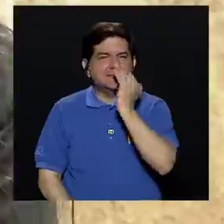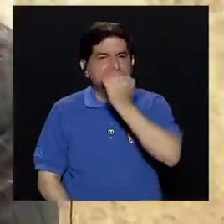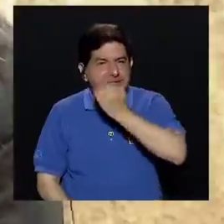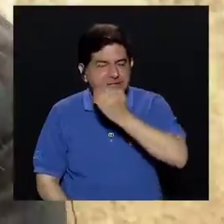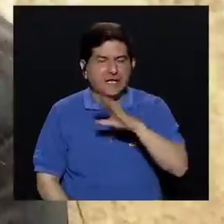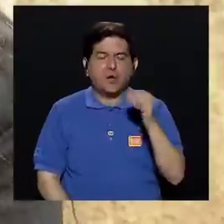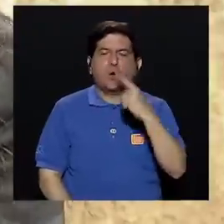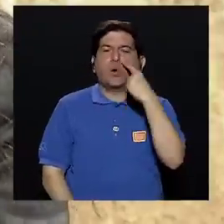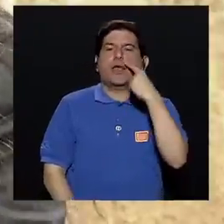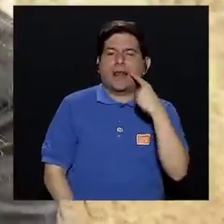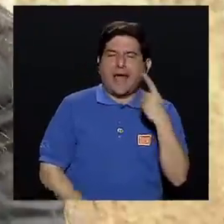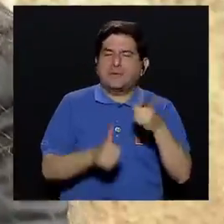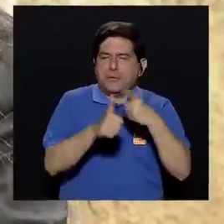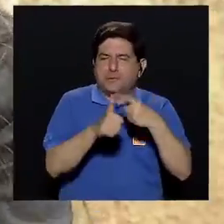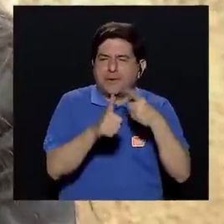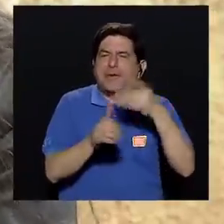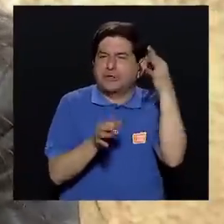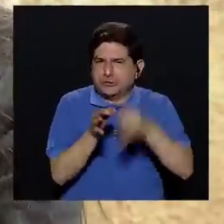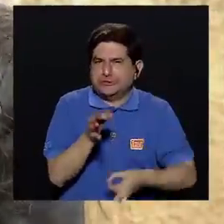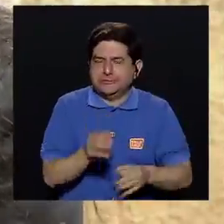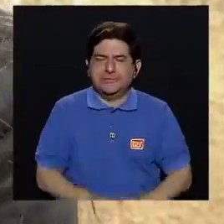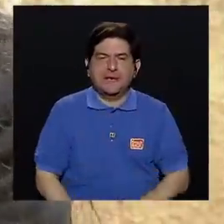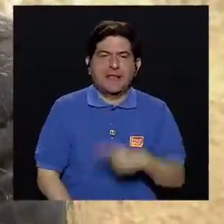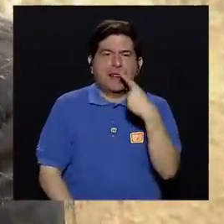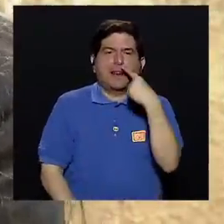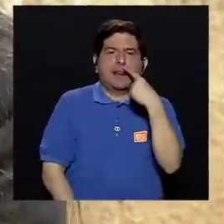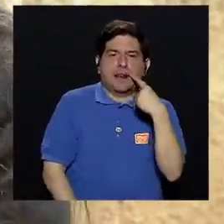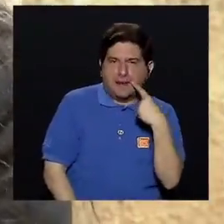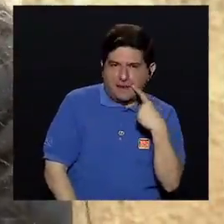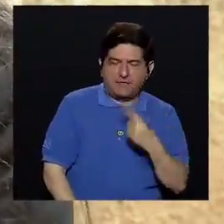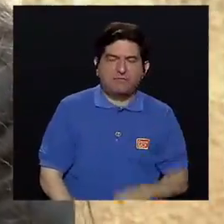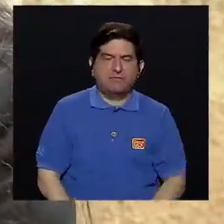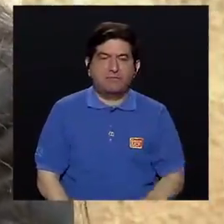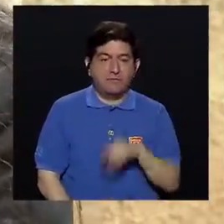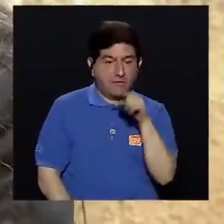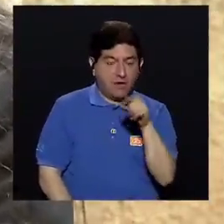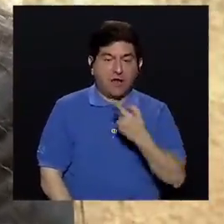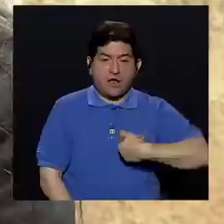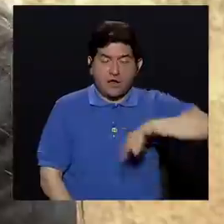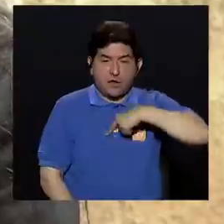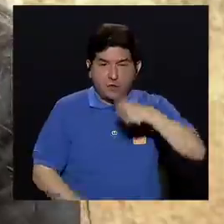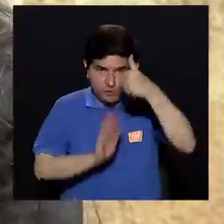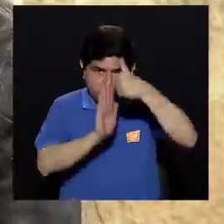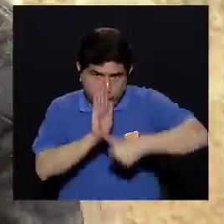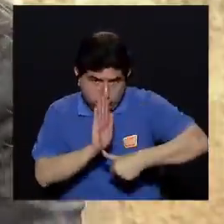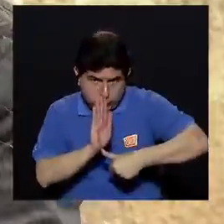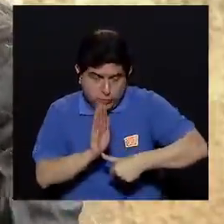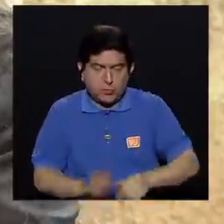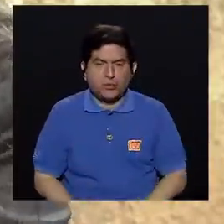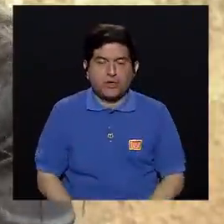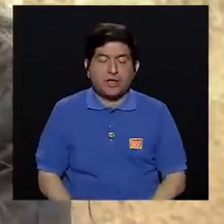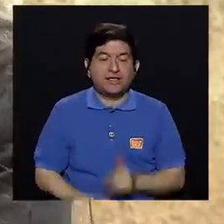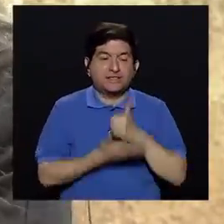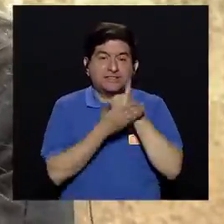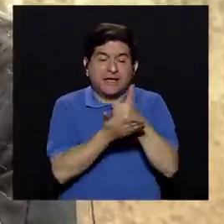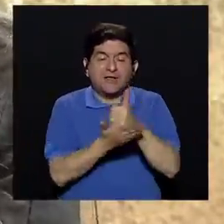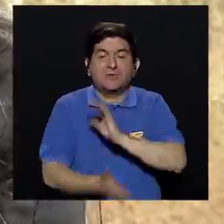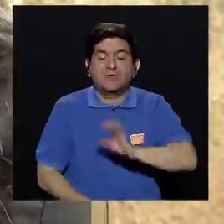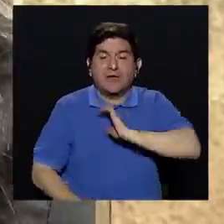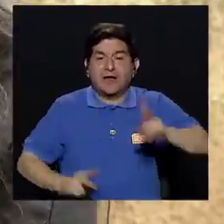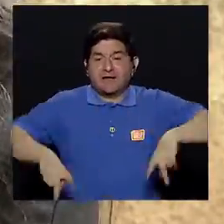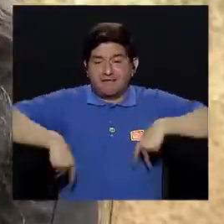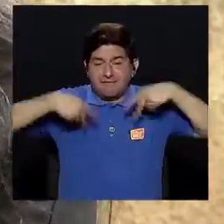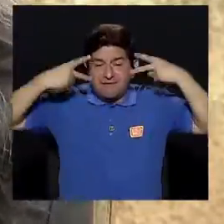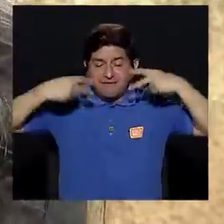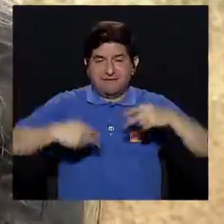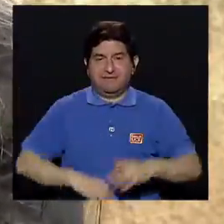el labio hendido, vamos a empezar por lo más sencillo, el labio hendido es que el paciente, cuando nosotros lo operamos, porque todo es para favorecer la calidad de